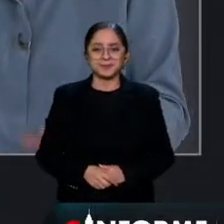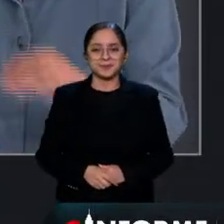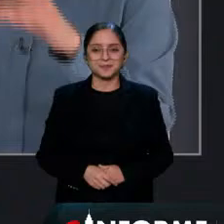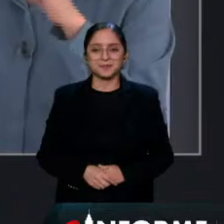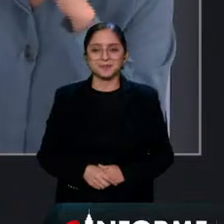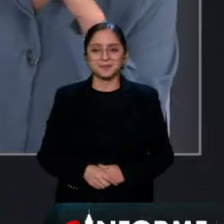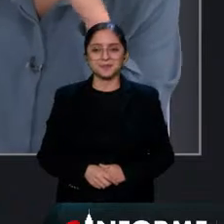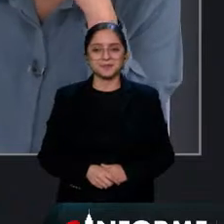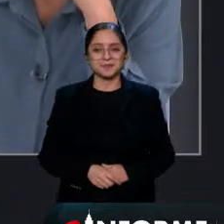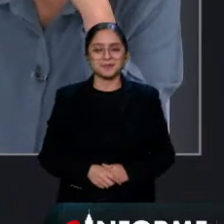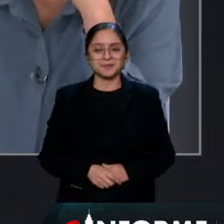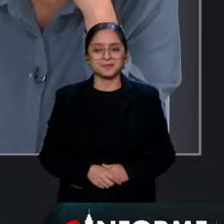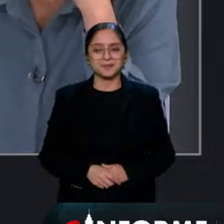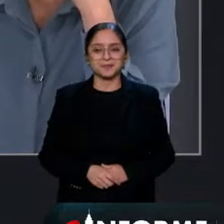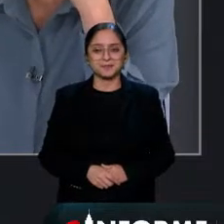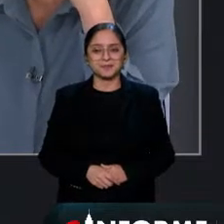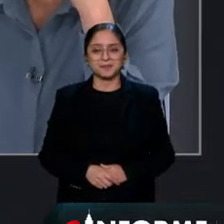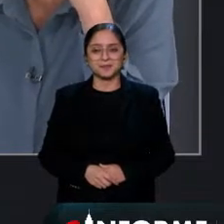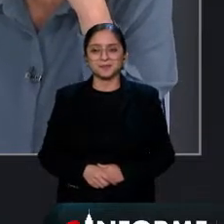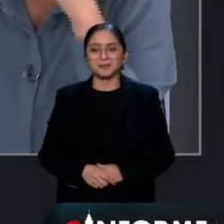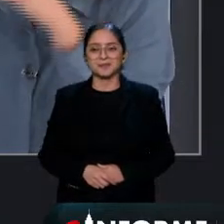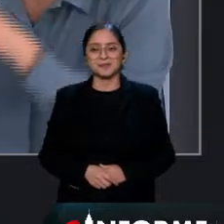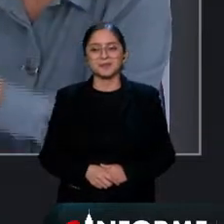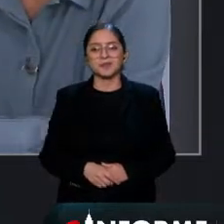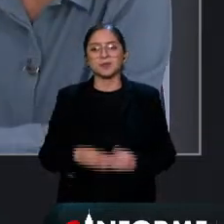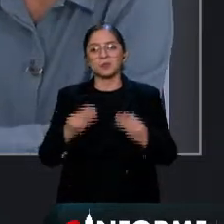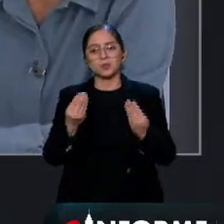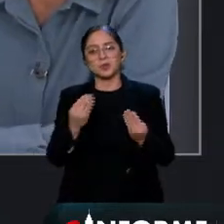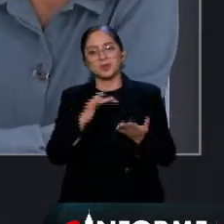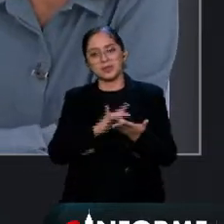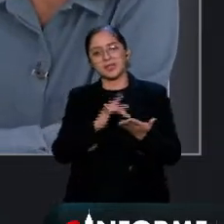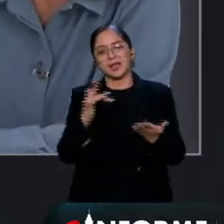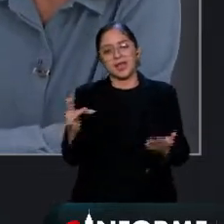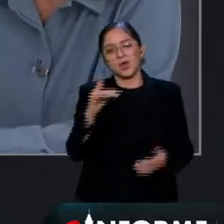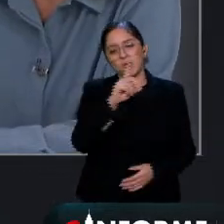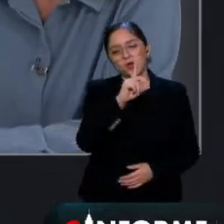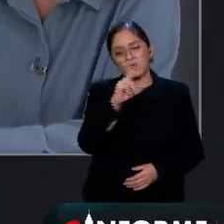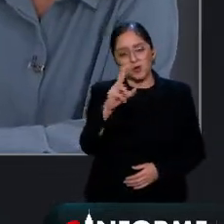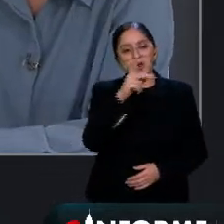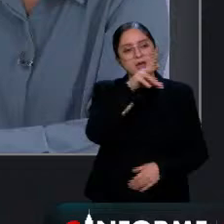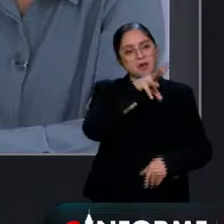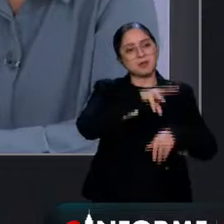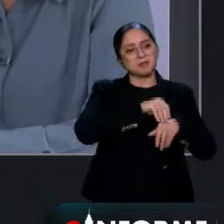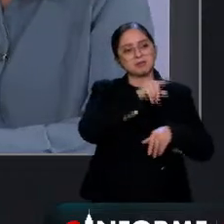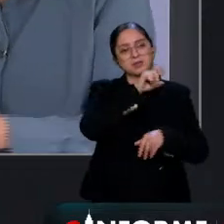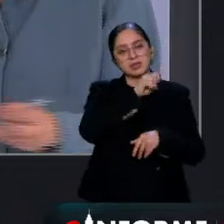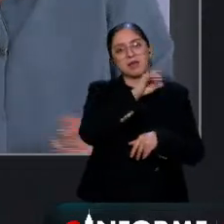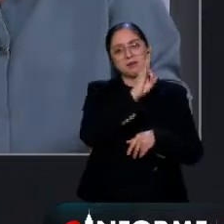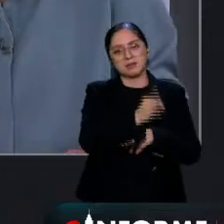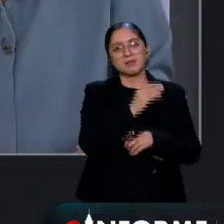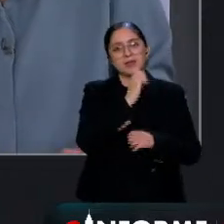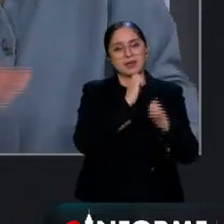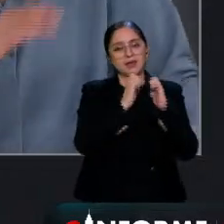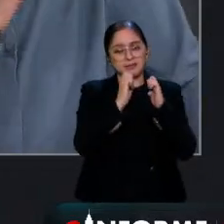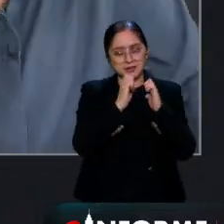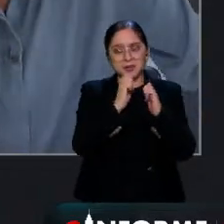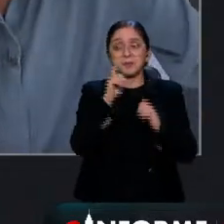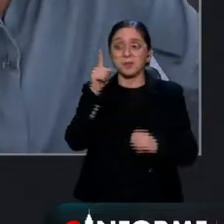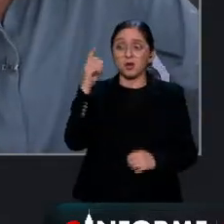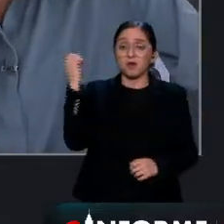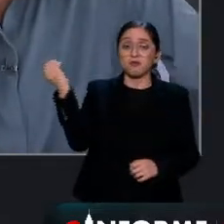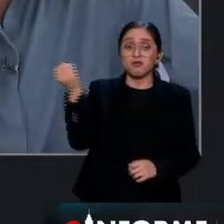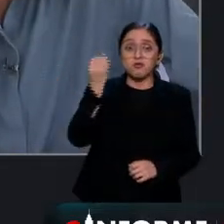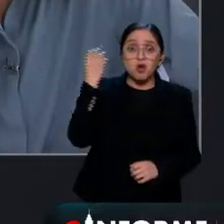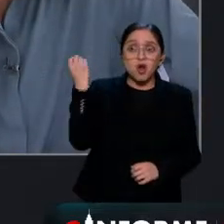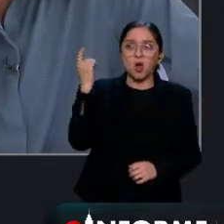le faltó eso le faltó eso nada más muchísimas gracias por habernos acompañado y esperemos que pues mejor en estos foros no solo para que no